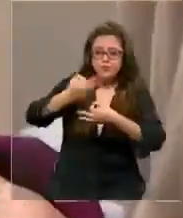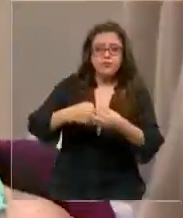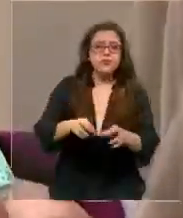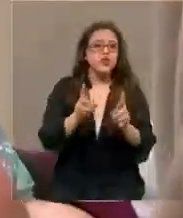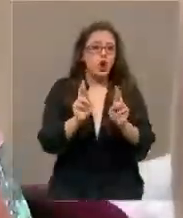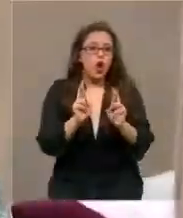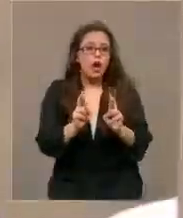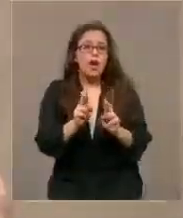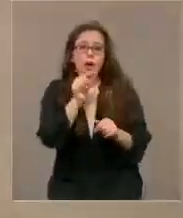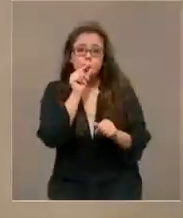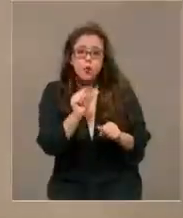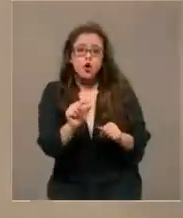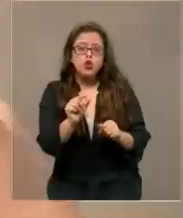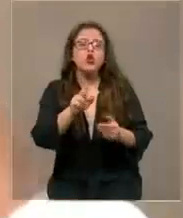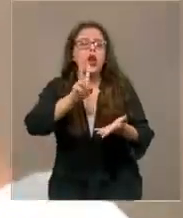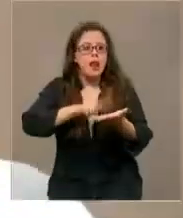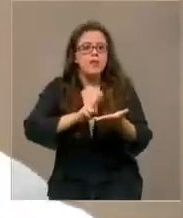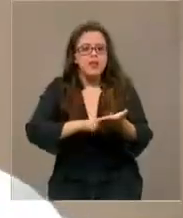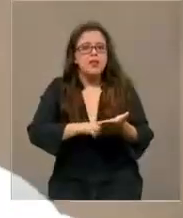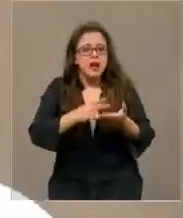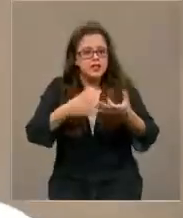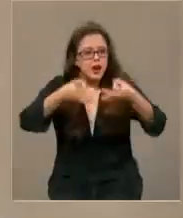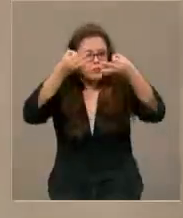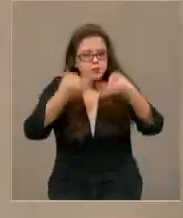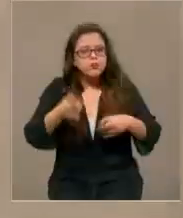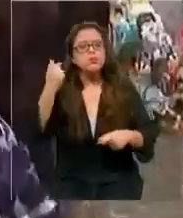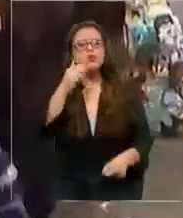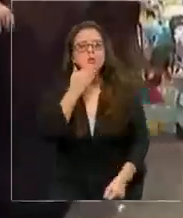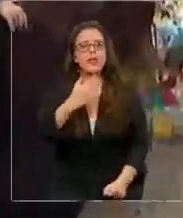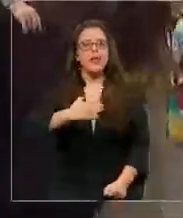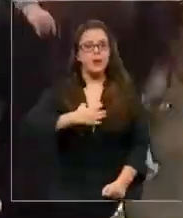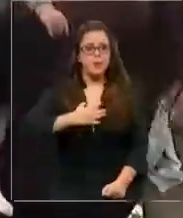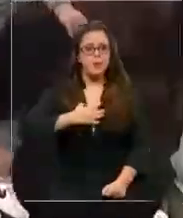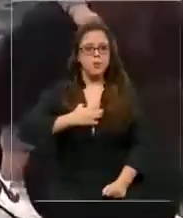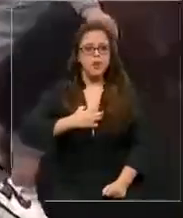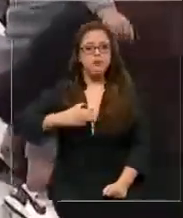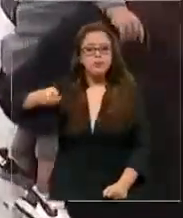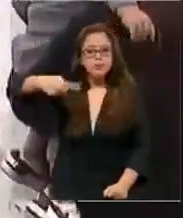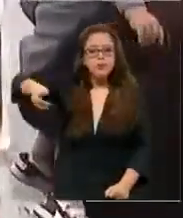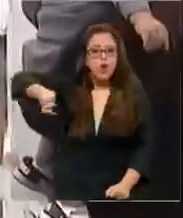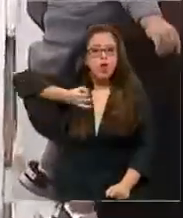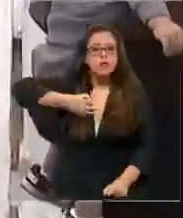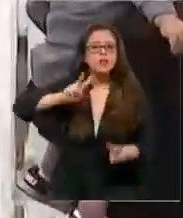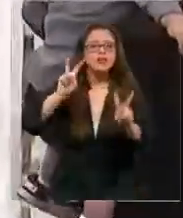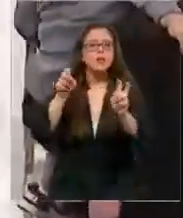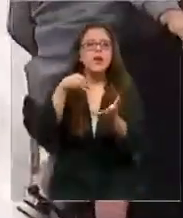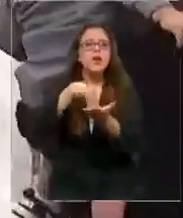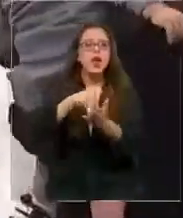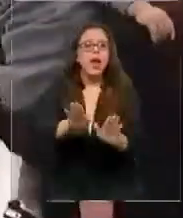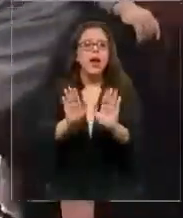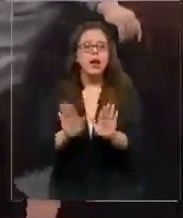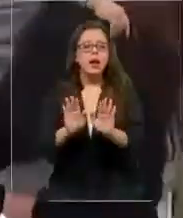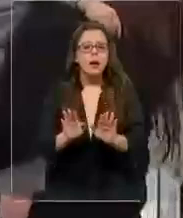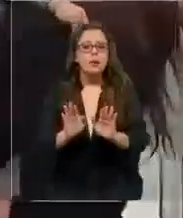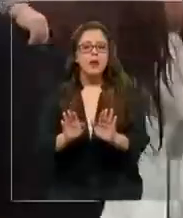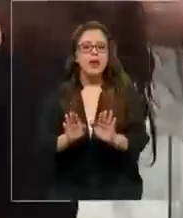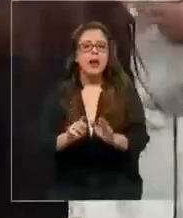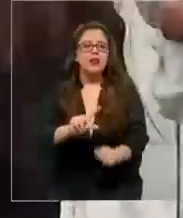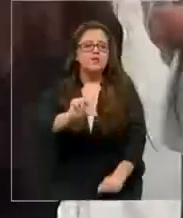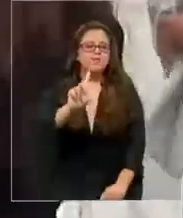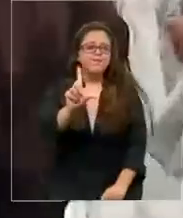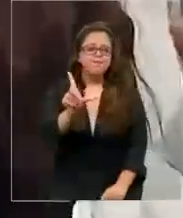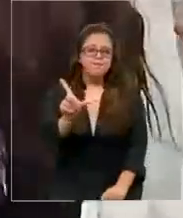que la verdad pueda salir pronto a la luz, pero también hay un temor. Ellos nos dicen que la espera es cada vez más